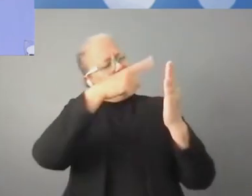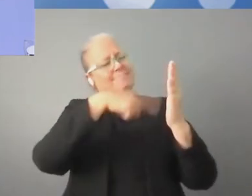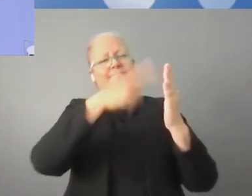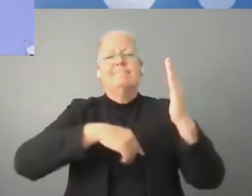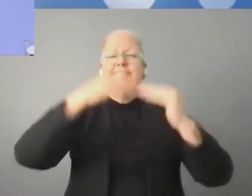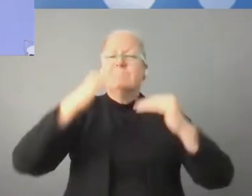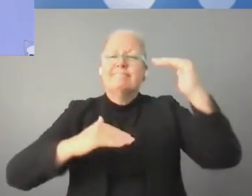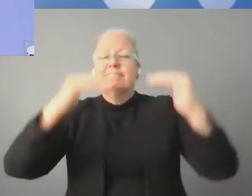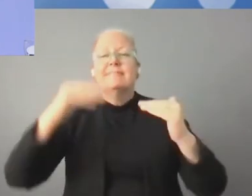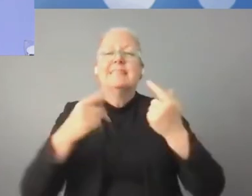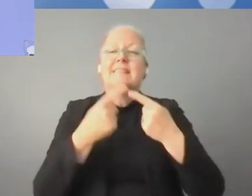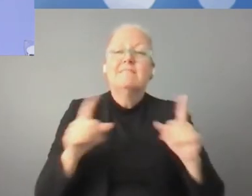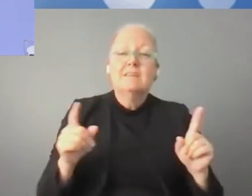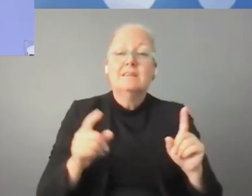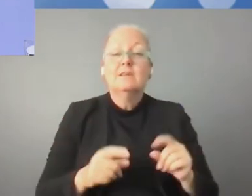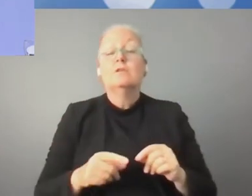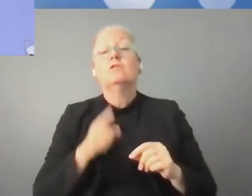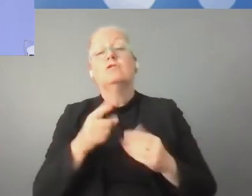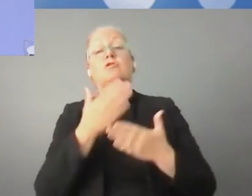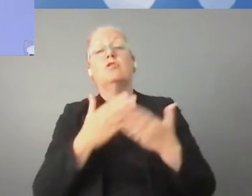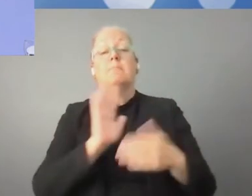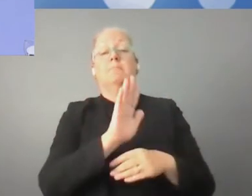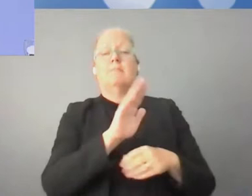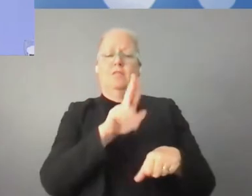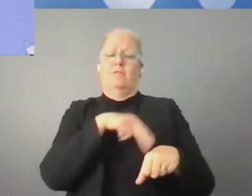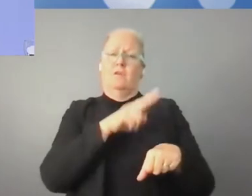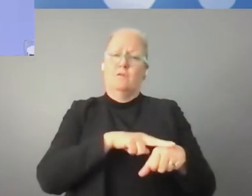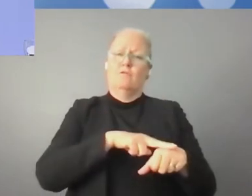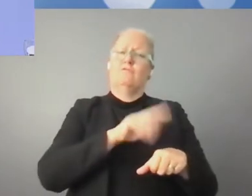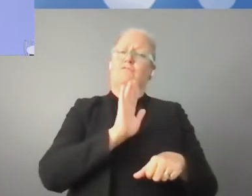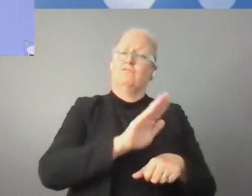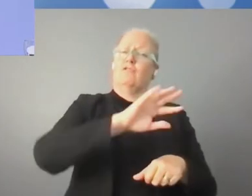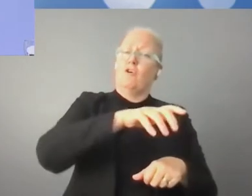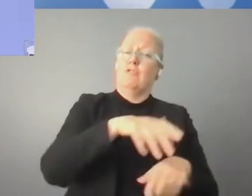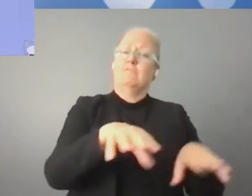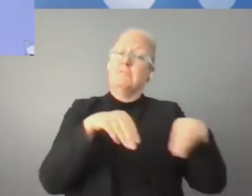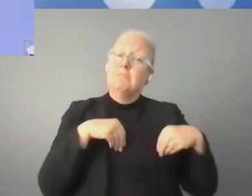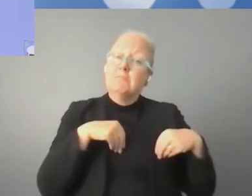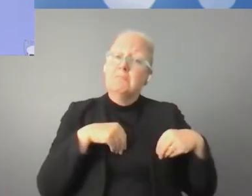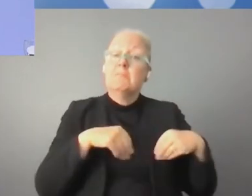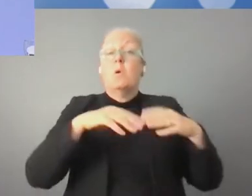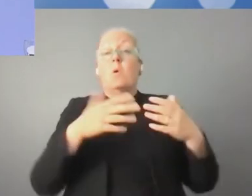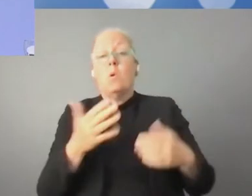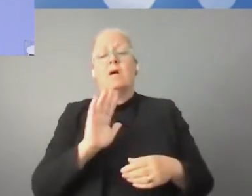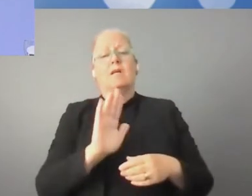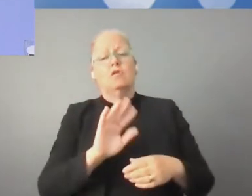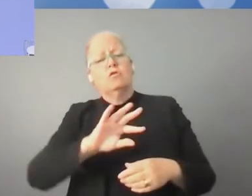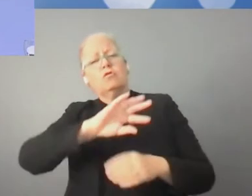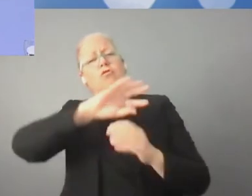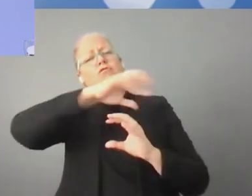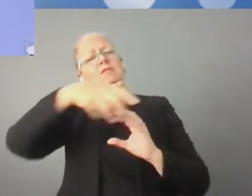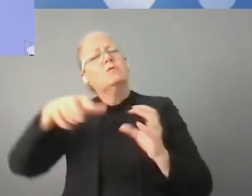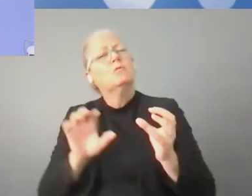diferentes niveles de regulaciones. Algunas serán implementadas a nivel nacional. Seguramente